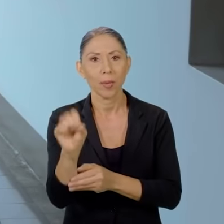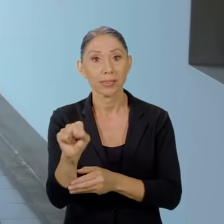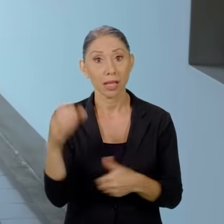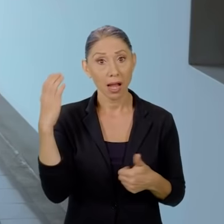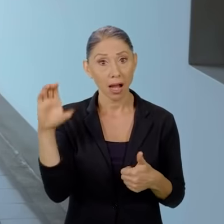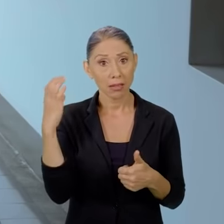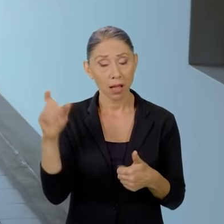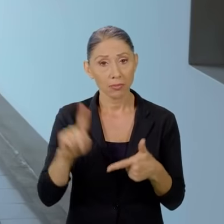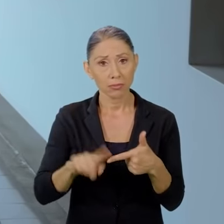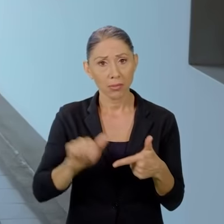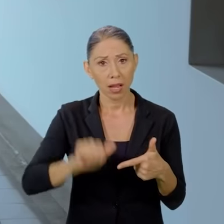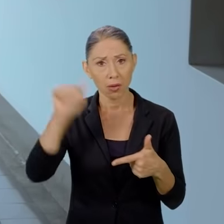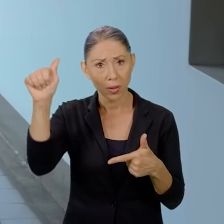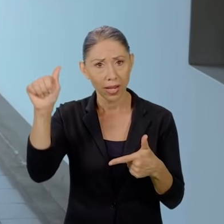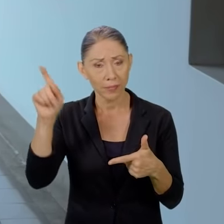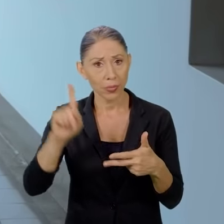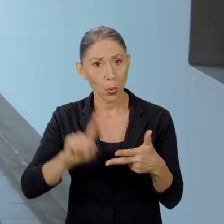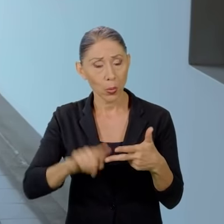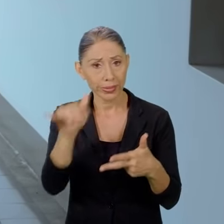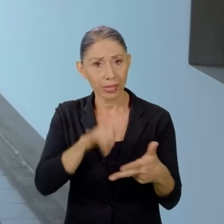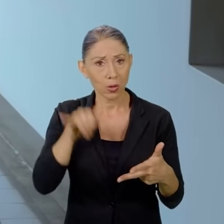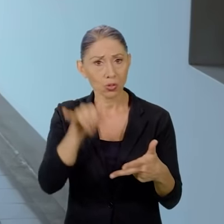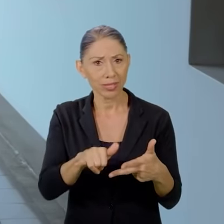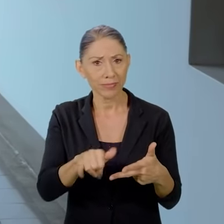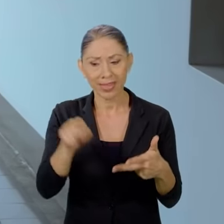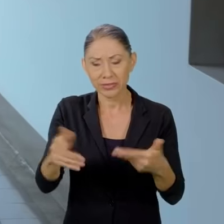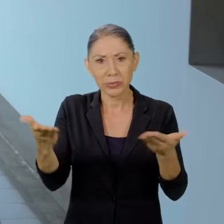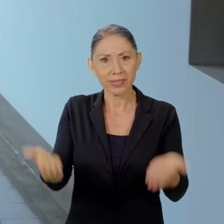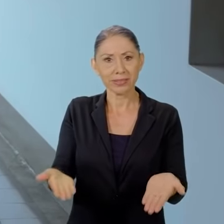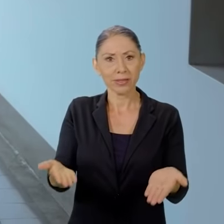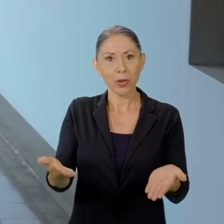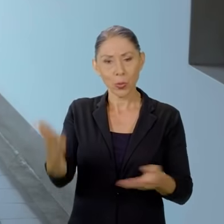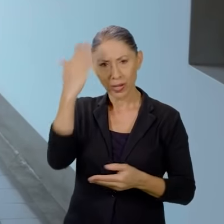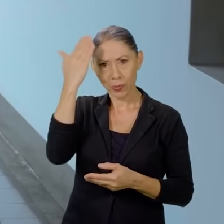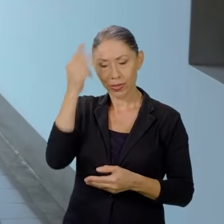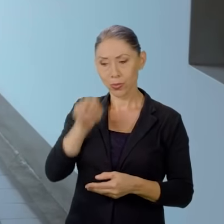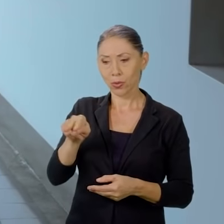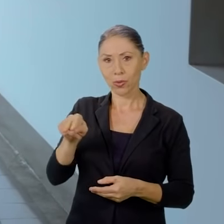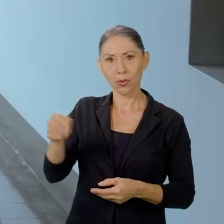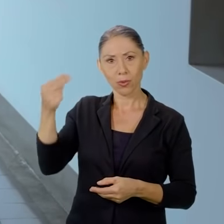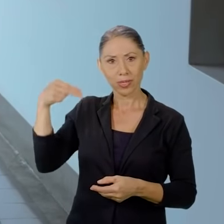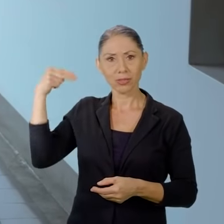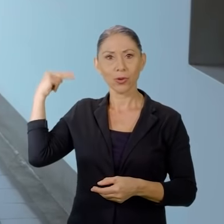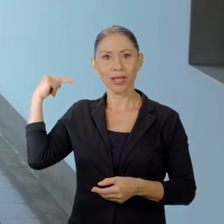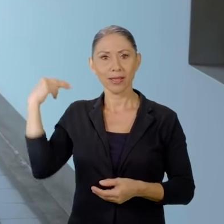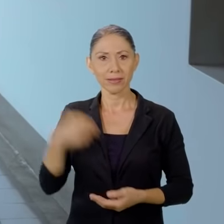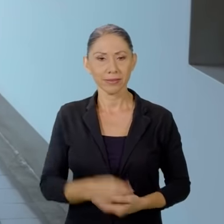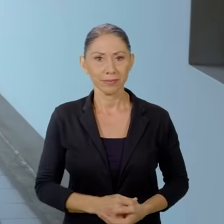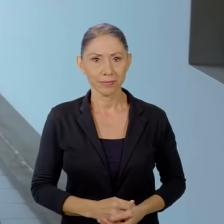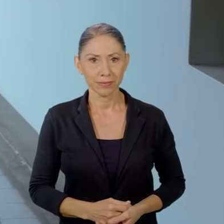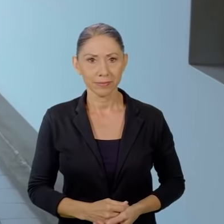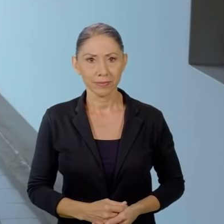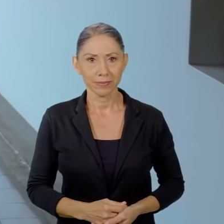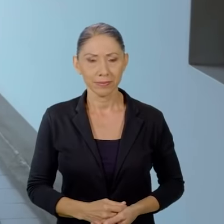¿En Cartago? ¿En Alajuela? ¿O en San José? Esto es Un Encuentro con